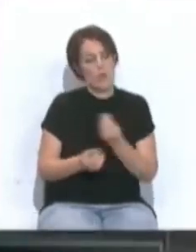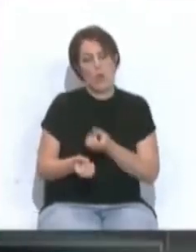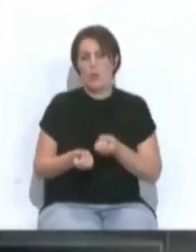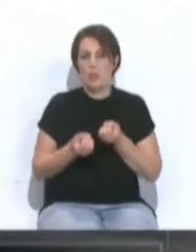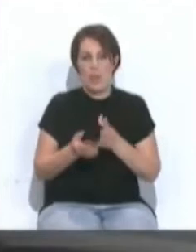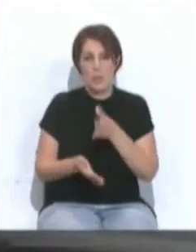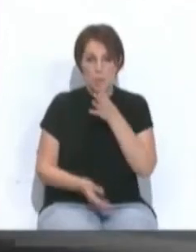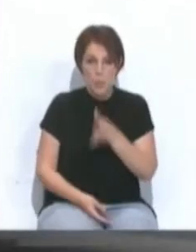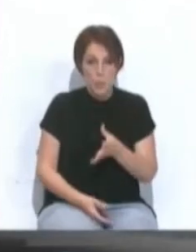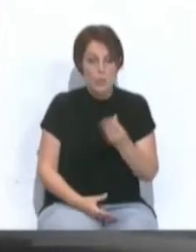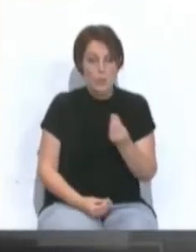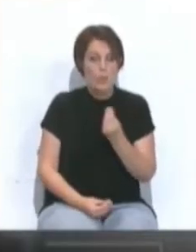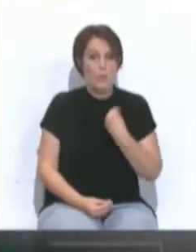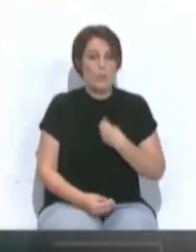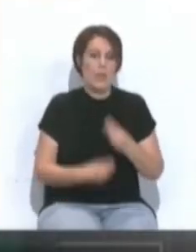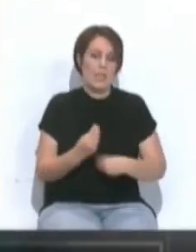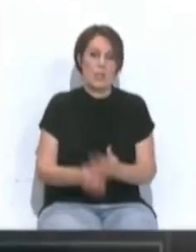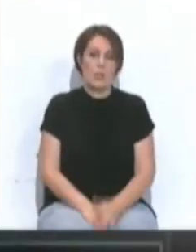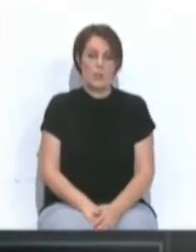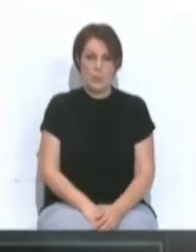contar porque mucho ha sido lo que se ha hecho.